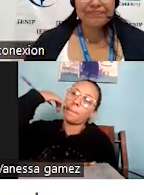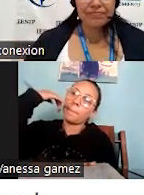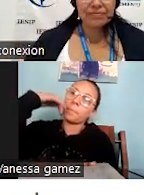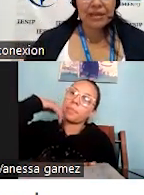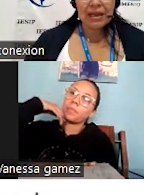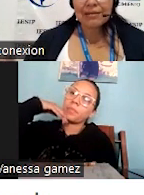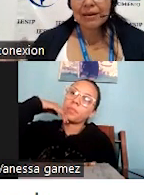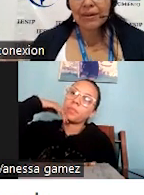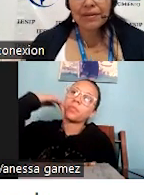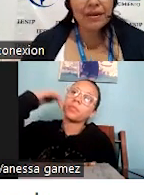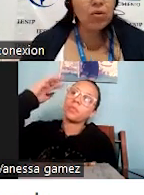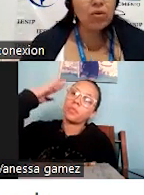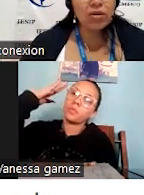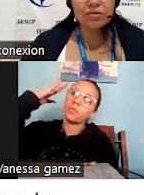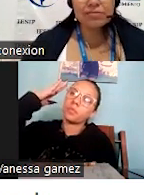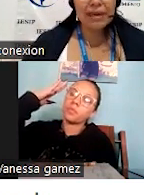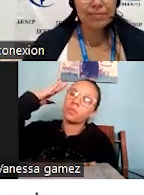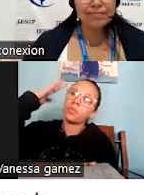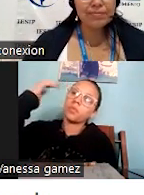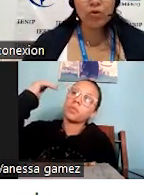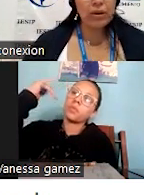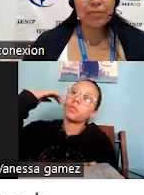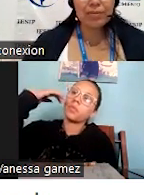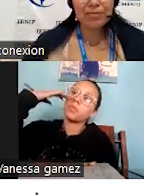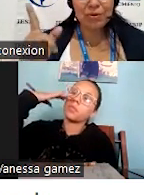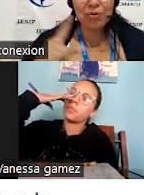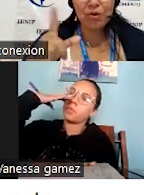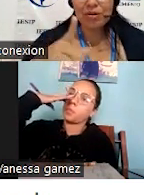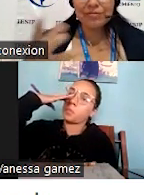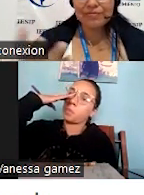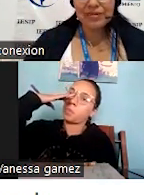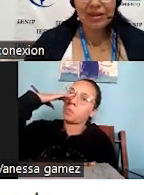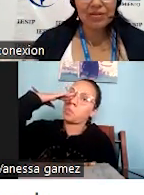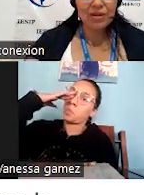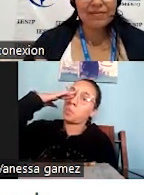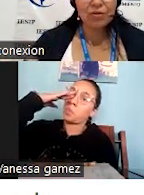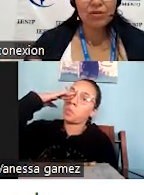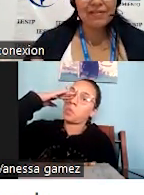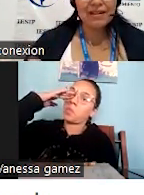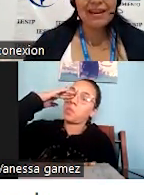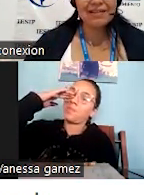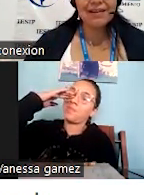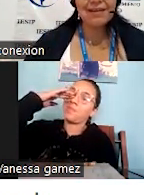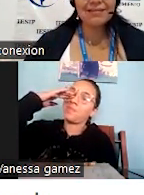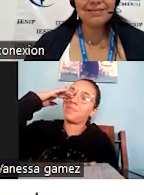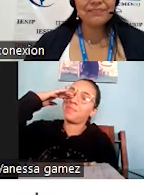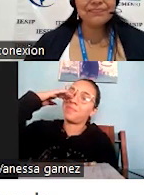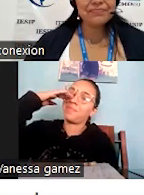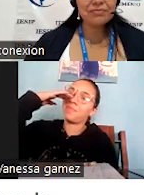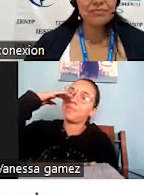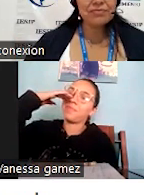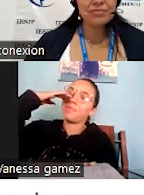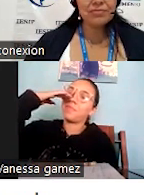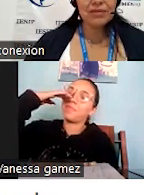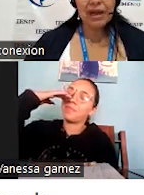lengua, a través de Google Map, Google Map no, Google, este, donde están las reseñas.